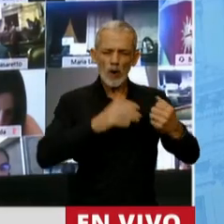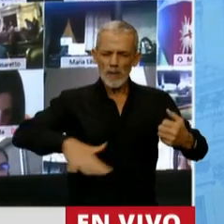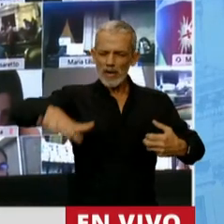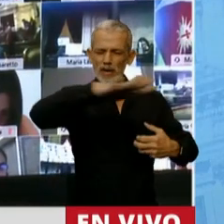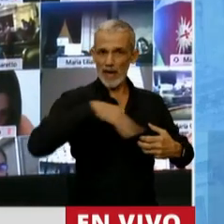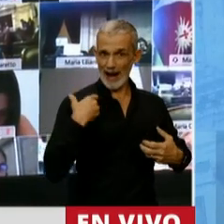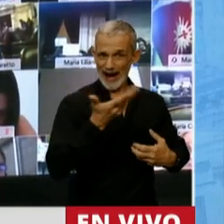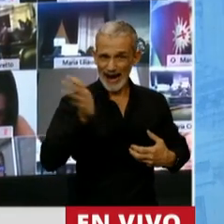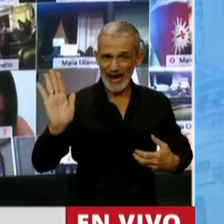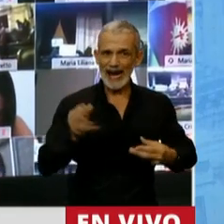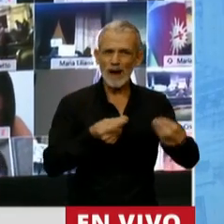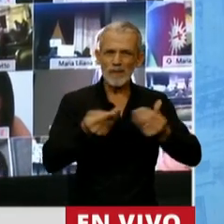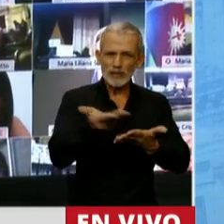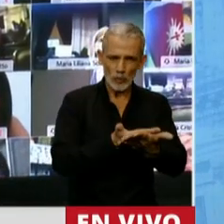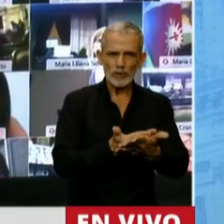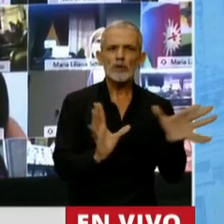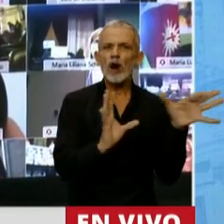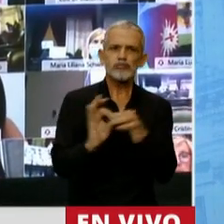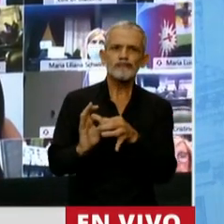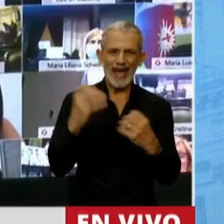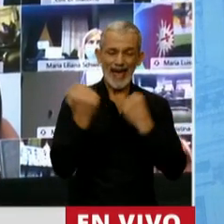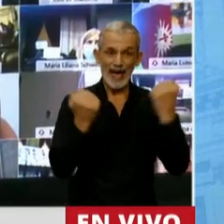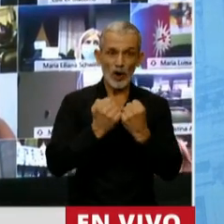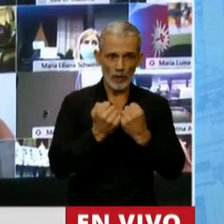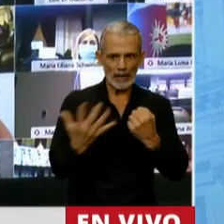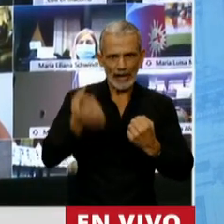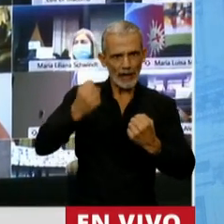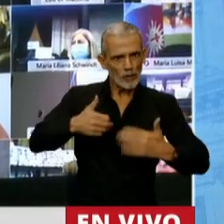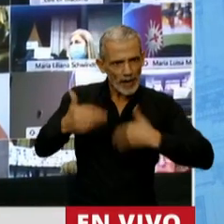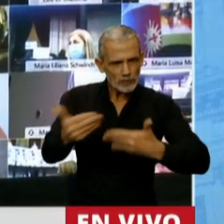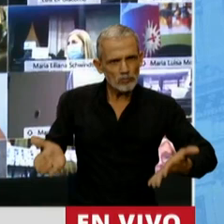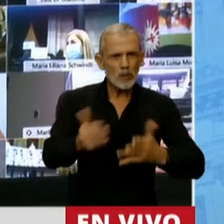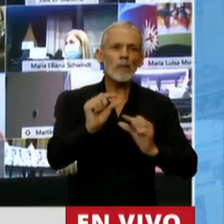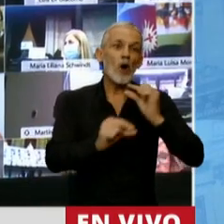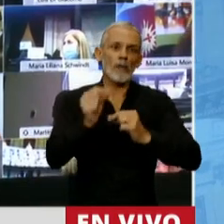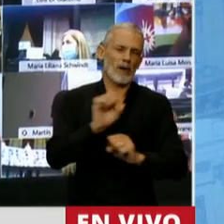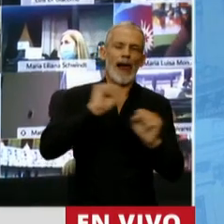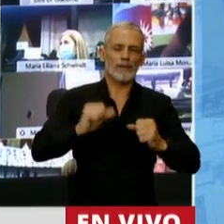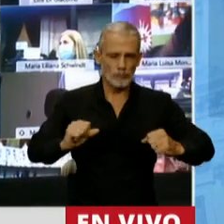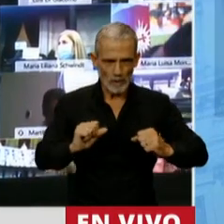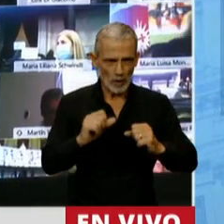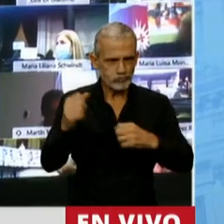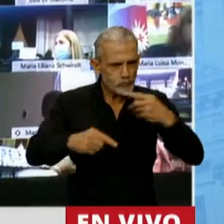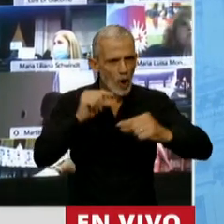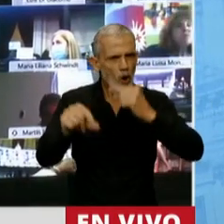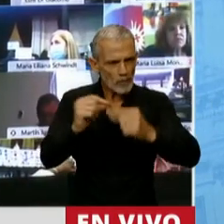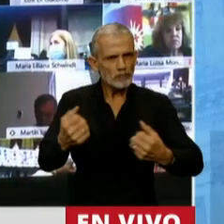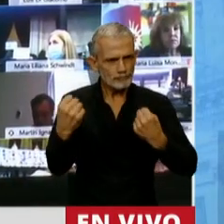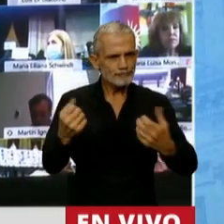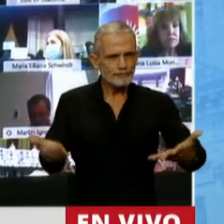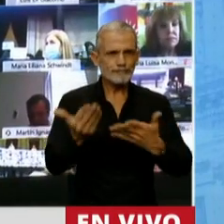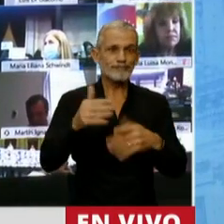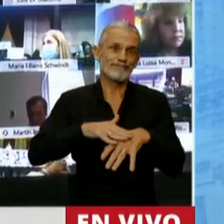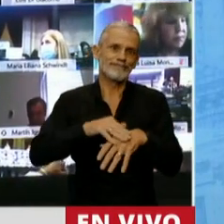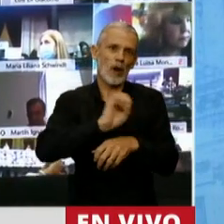presupuesto son compatibles con una economía que se recupera gradualmente del impacto generado por la